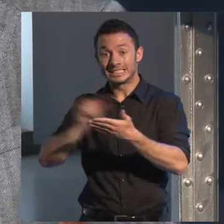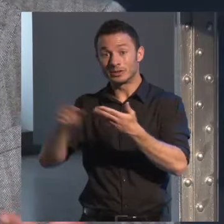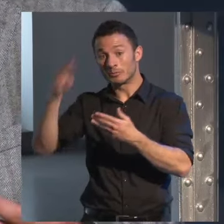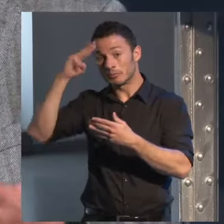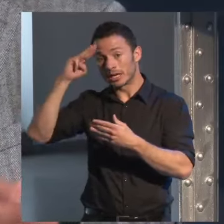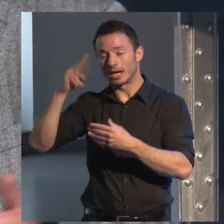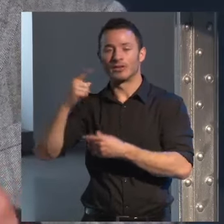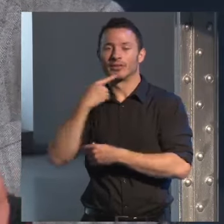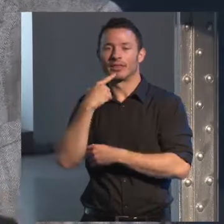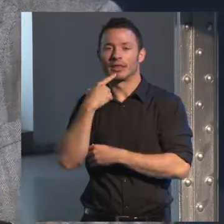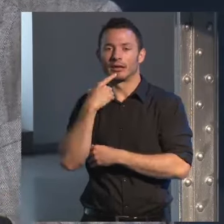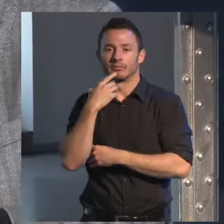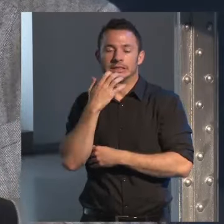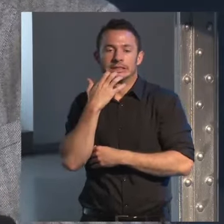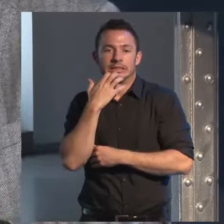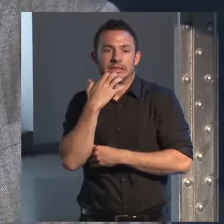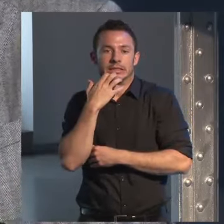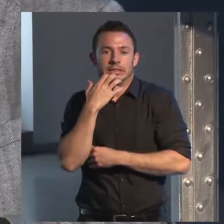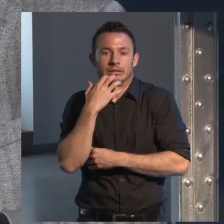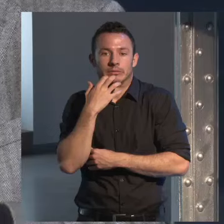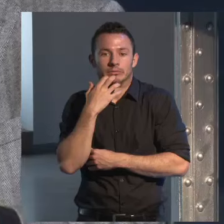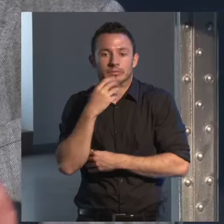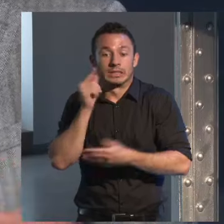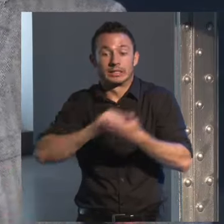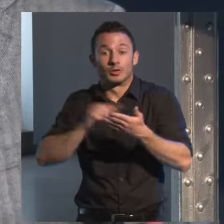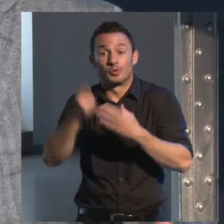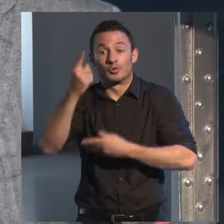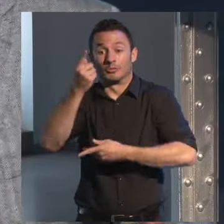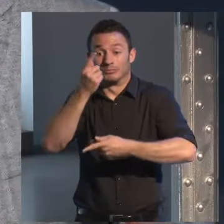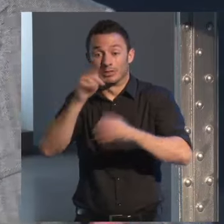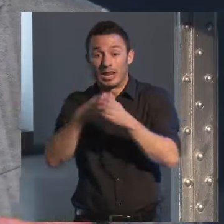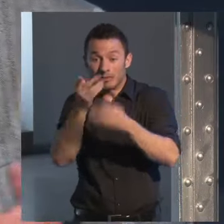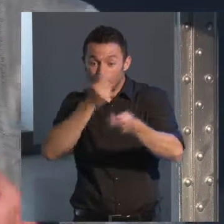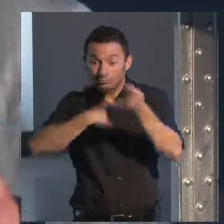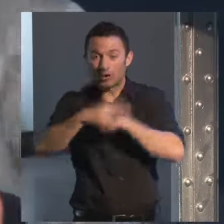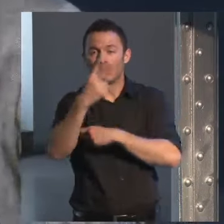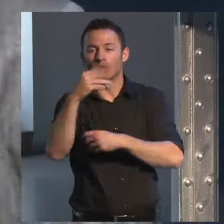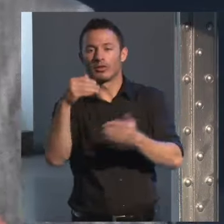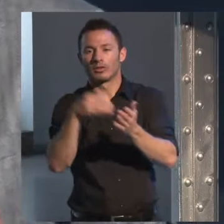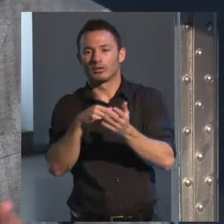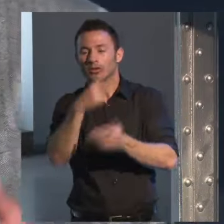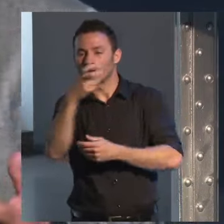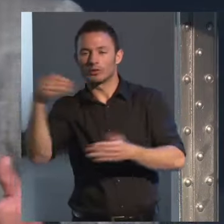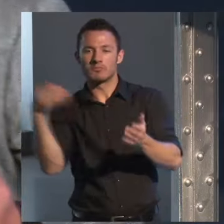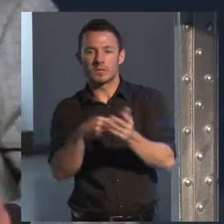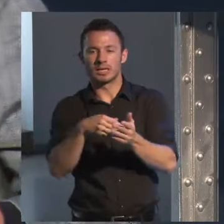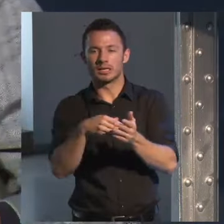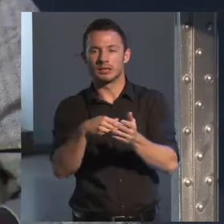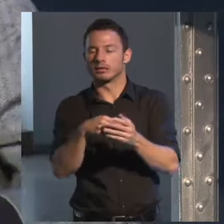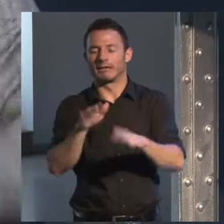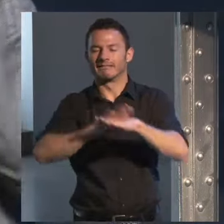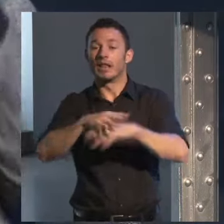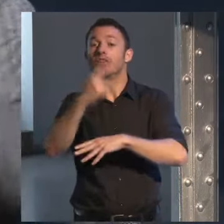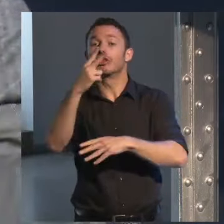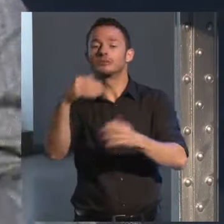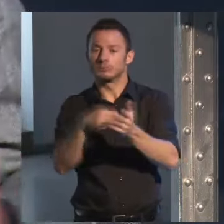esto bueno el escritor que venda en México 200.000 ejemplares de una edición esto se puede dar digo 2.000